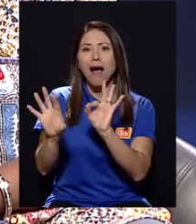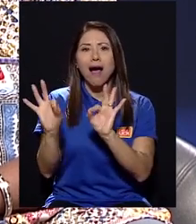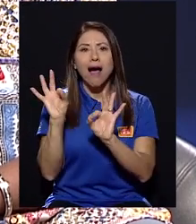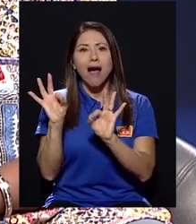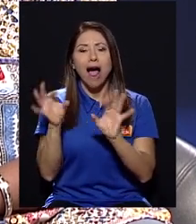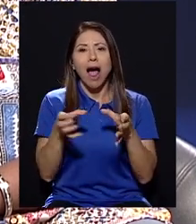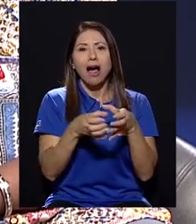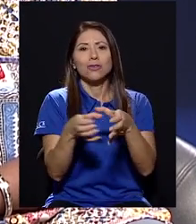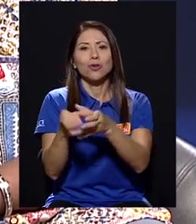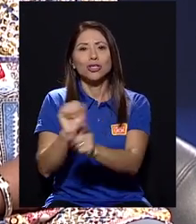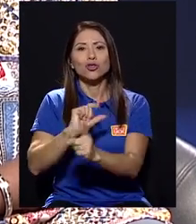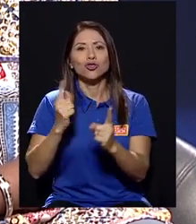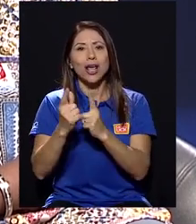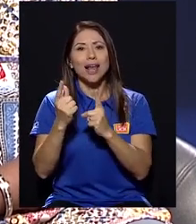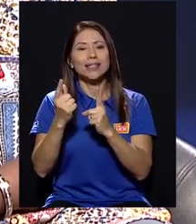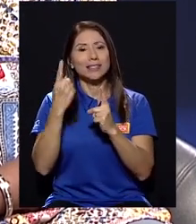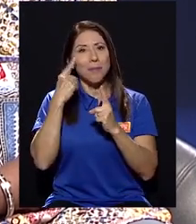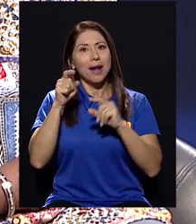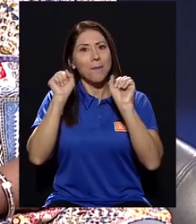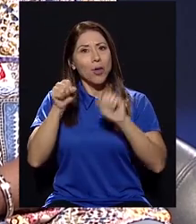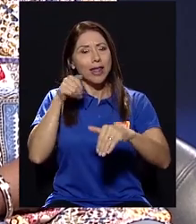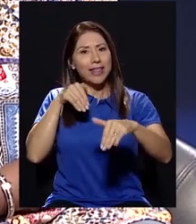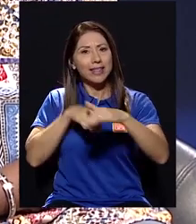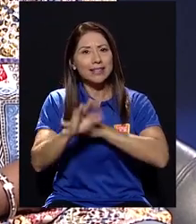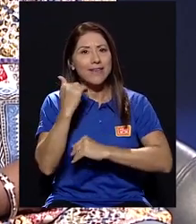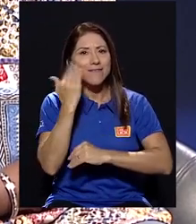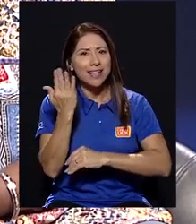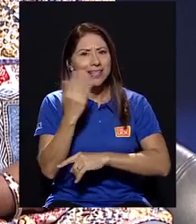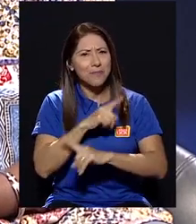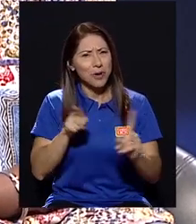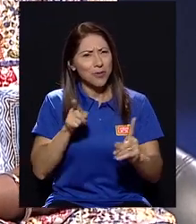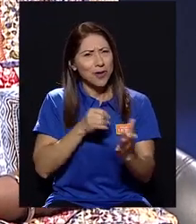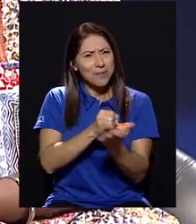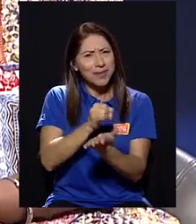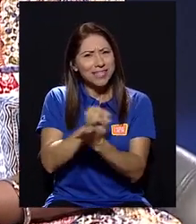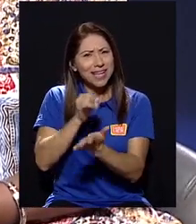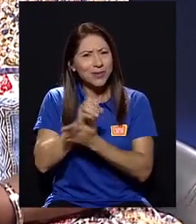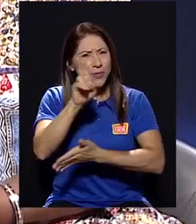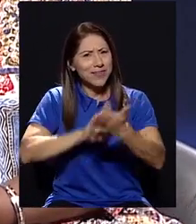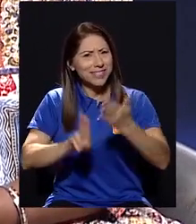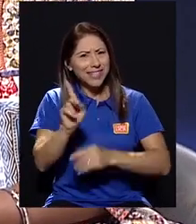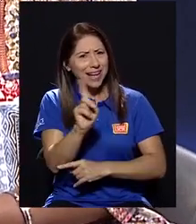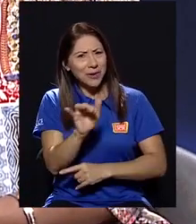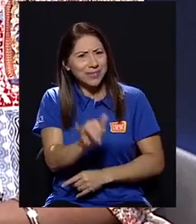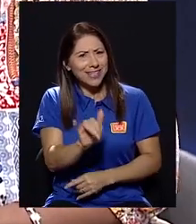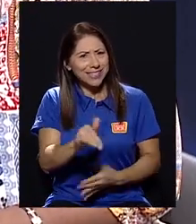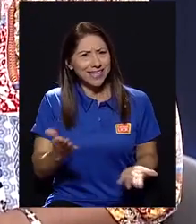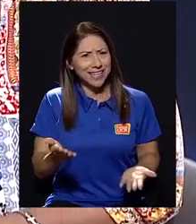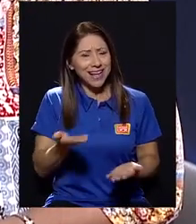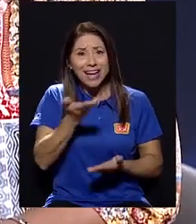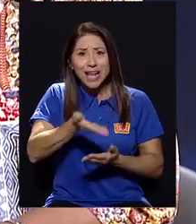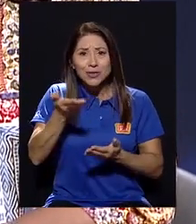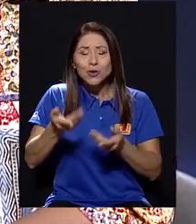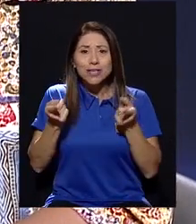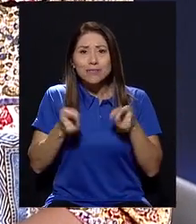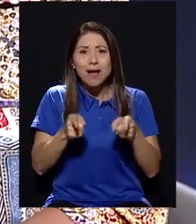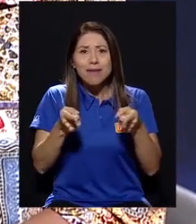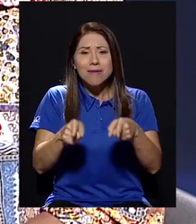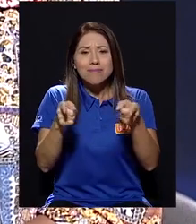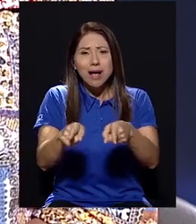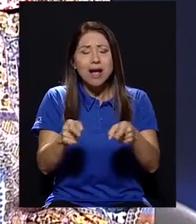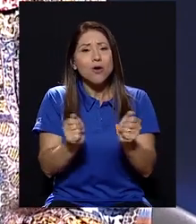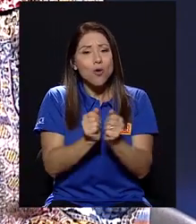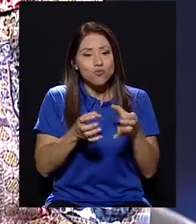ingresar muy fácilmente. Y no me parece que así sea la investigación universitaria. Las cosas se van dando por las sinergias y en este caso